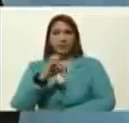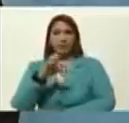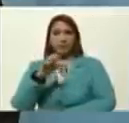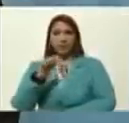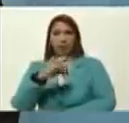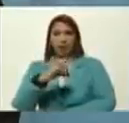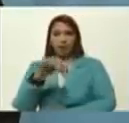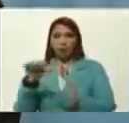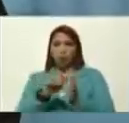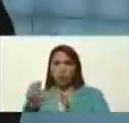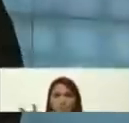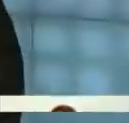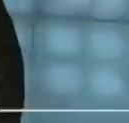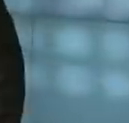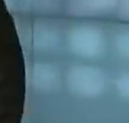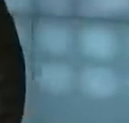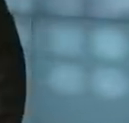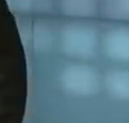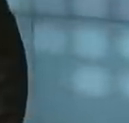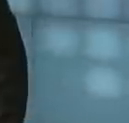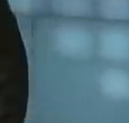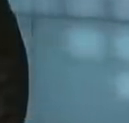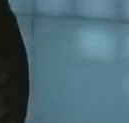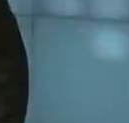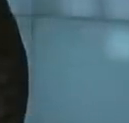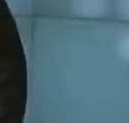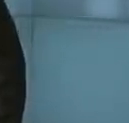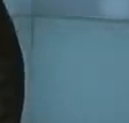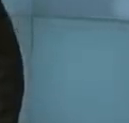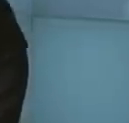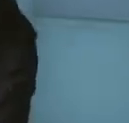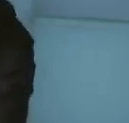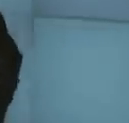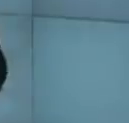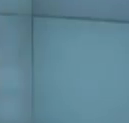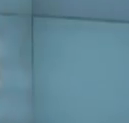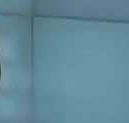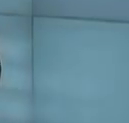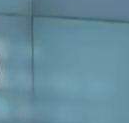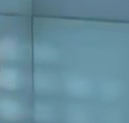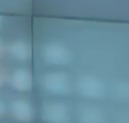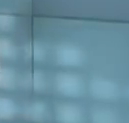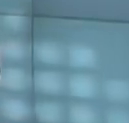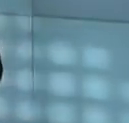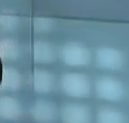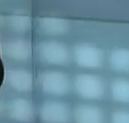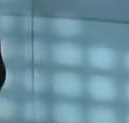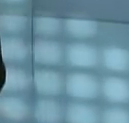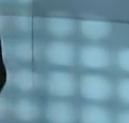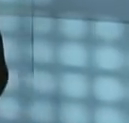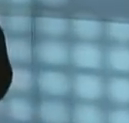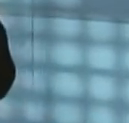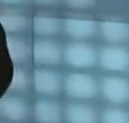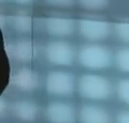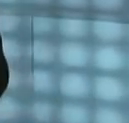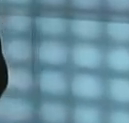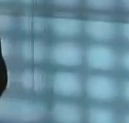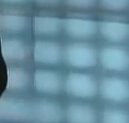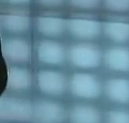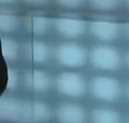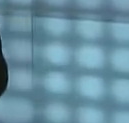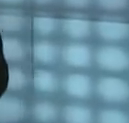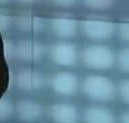donde, bueno, Venezuela, sin duda, llevó, la verdad, de nuestro país, de esta manera, nos vamos a despedir, invitarlos a seguir, con la